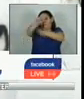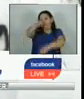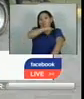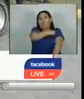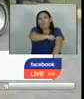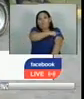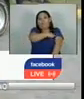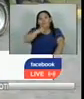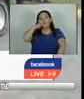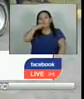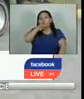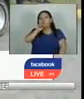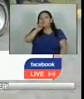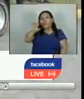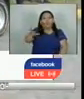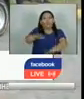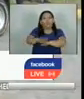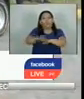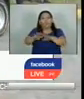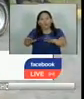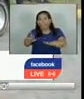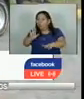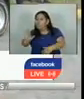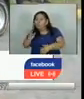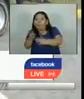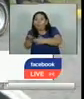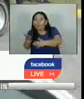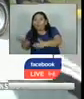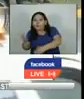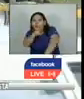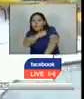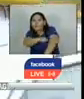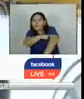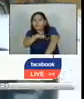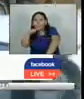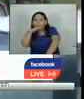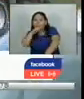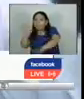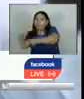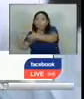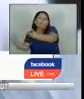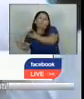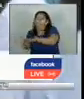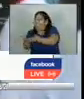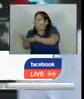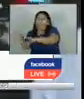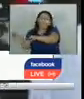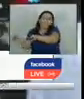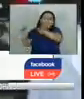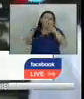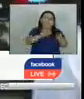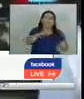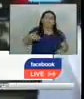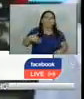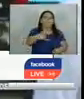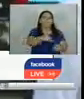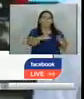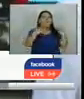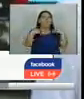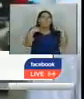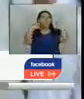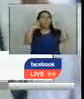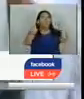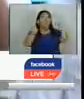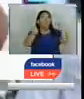sino que mandata confiscar los bienes de la asociación y traspasarlos al ministerio de salud